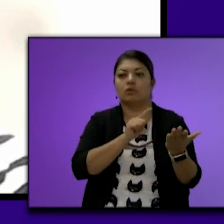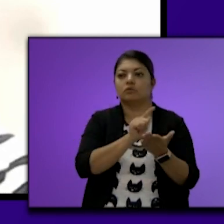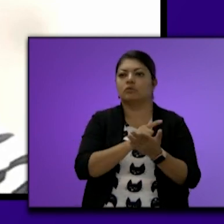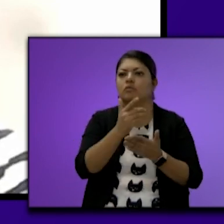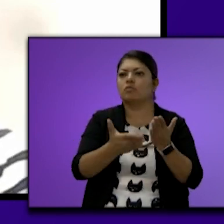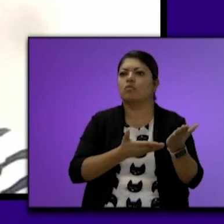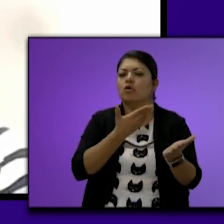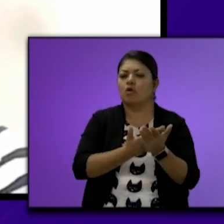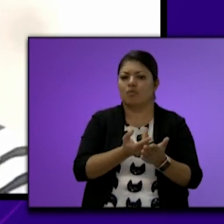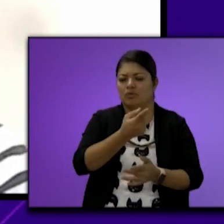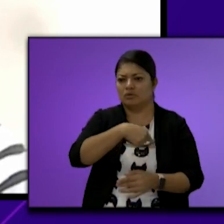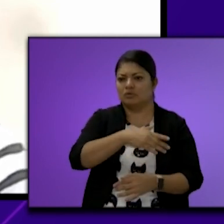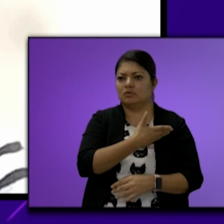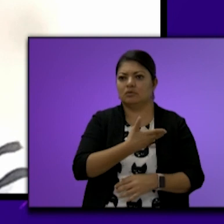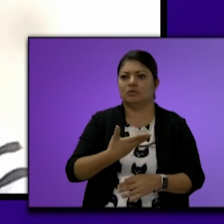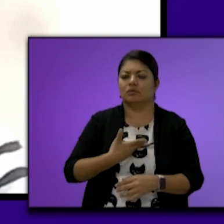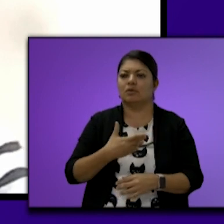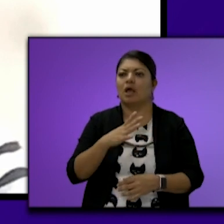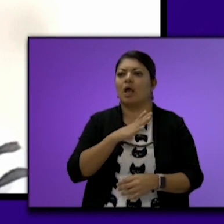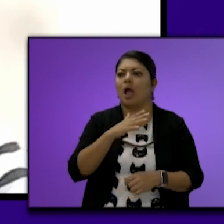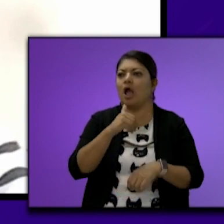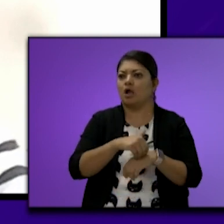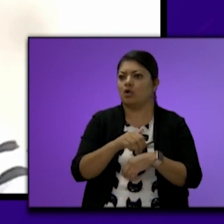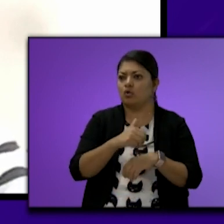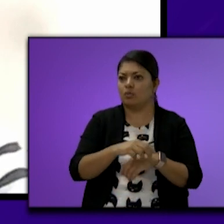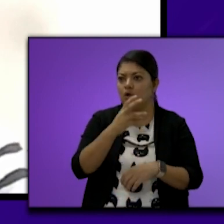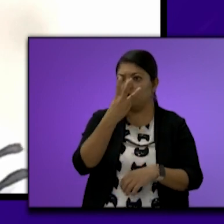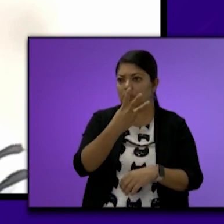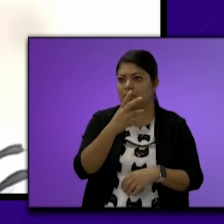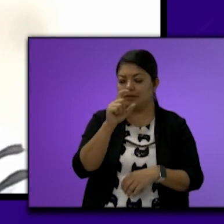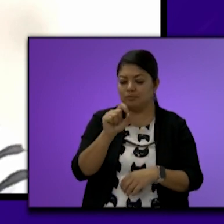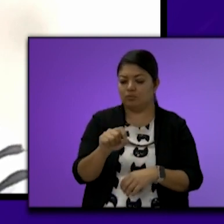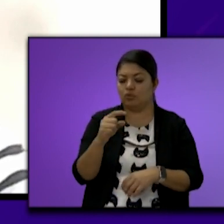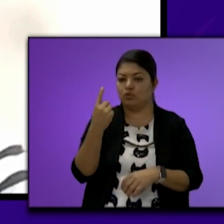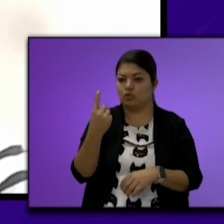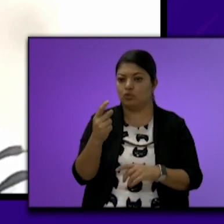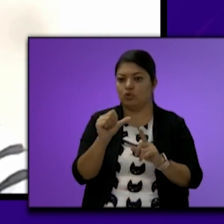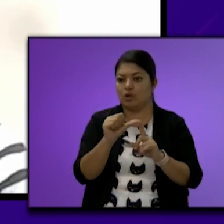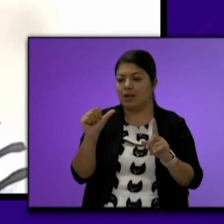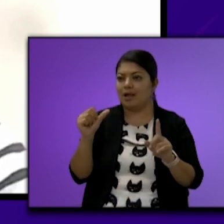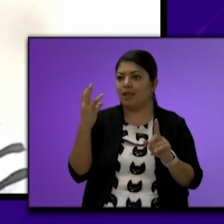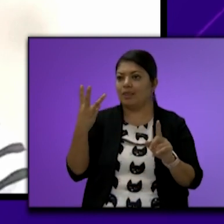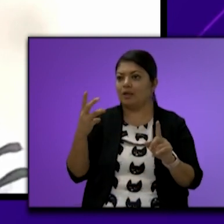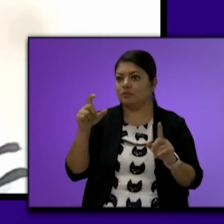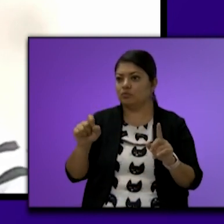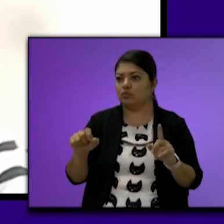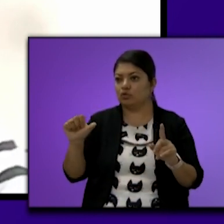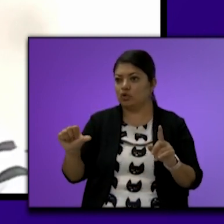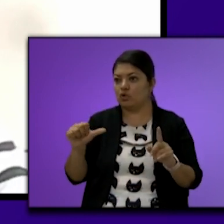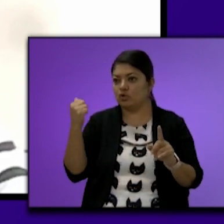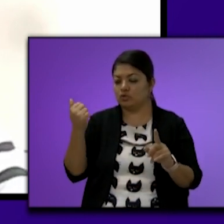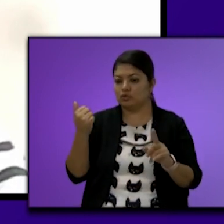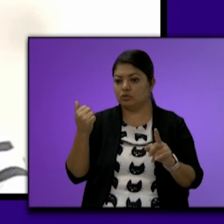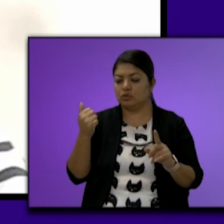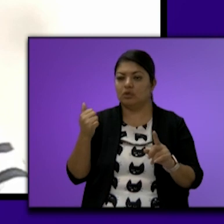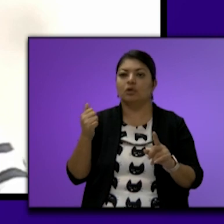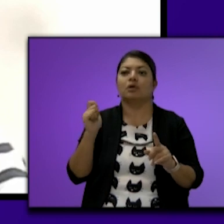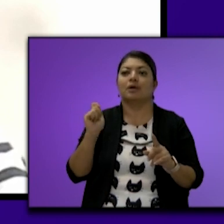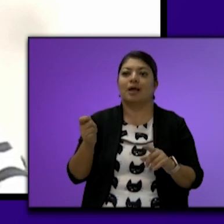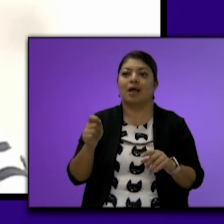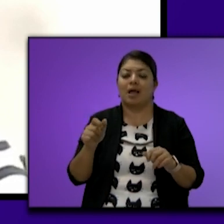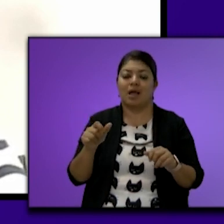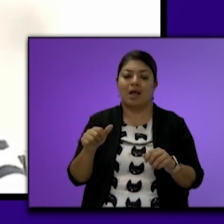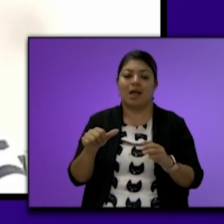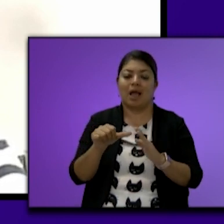esta presidencia Marcados con los números 3.1 al 3.11 Con base en el artículo 23 Fracción